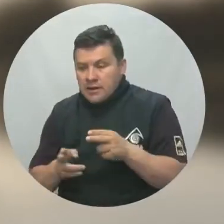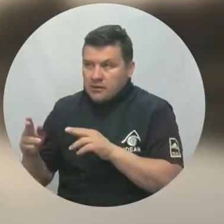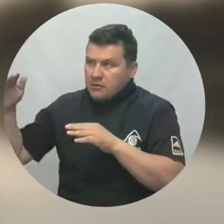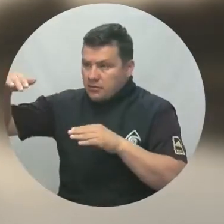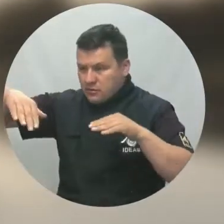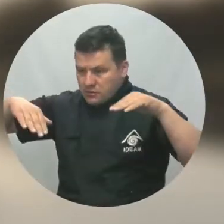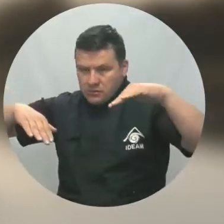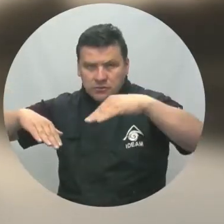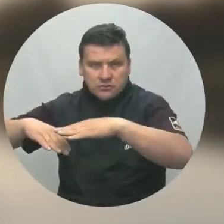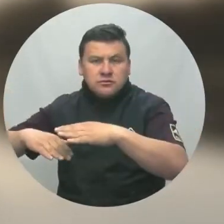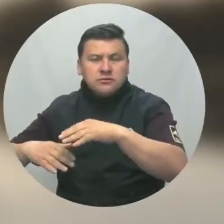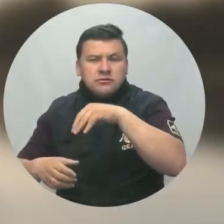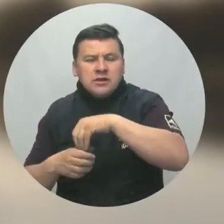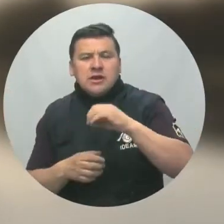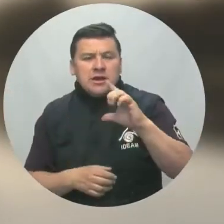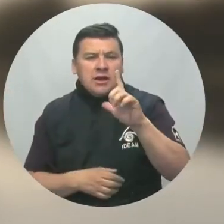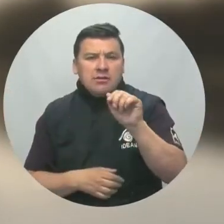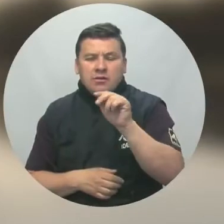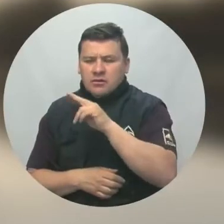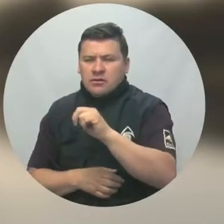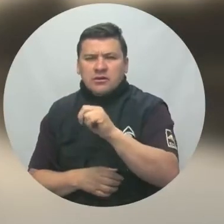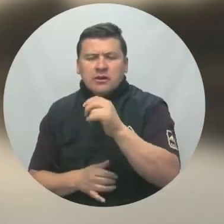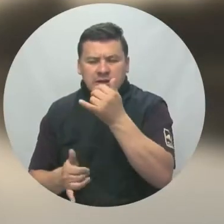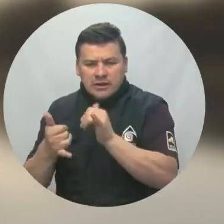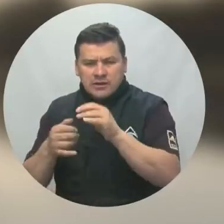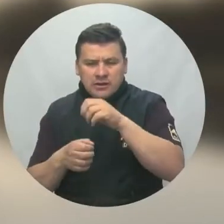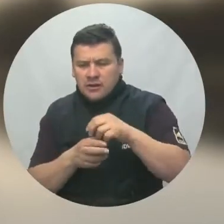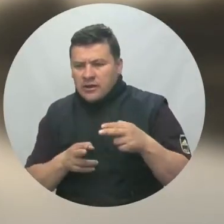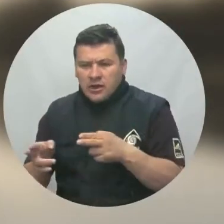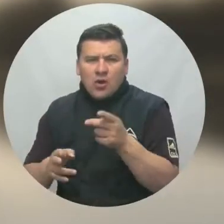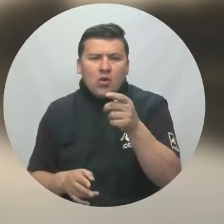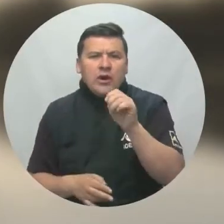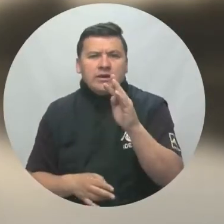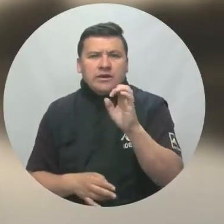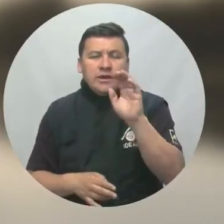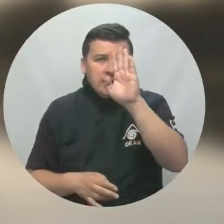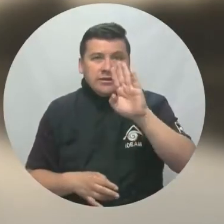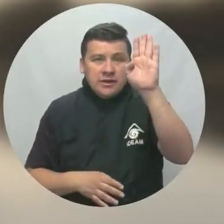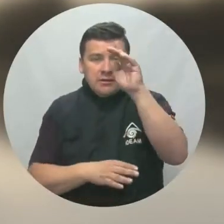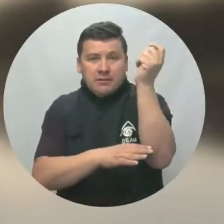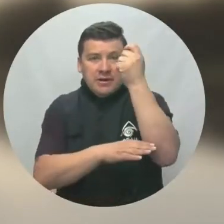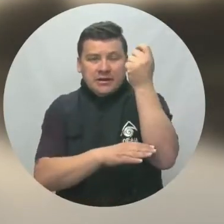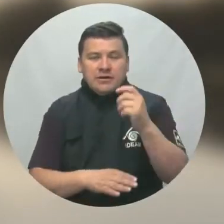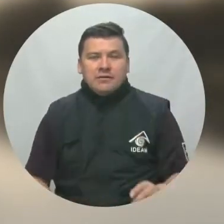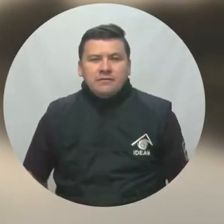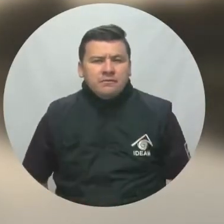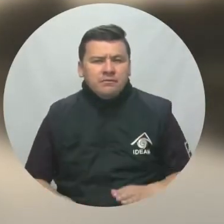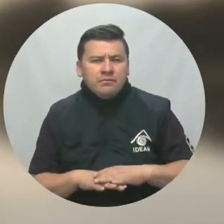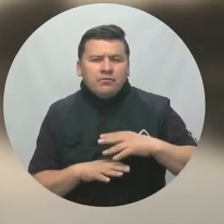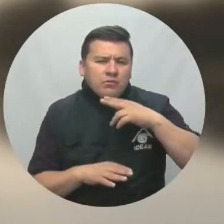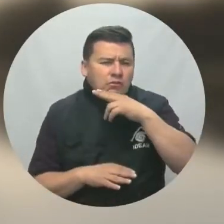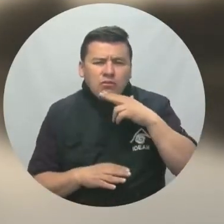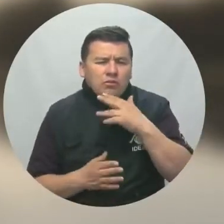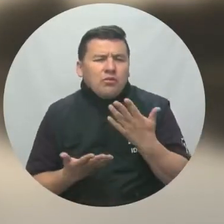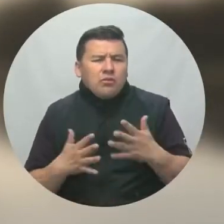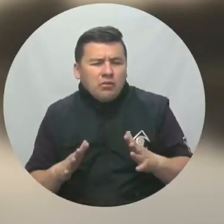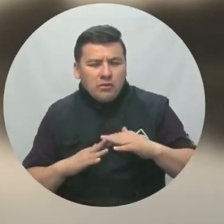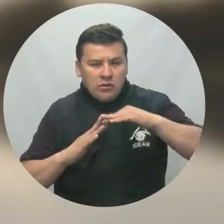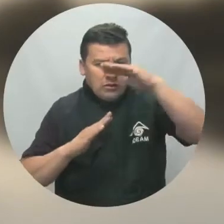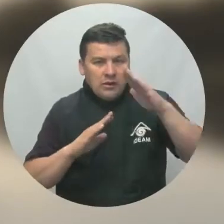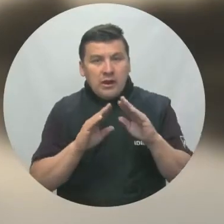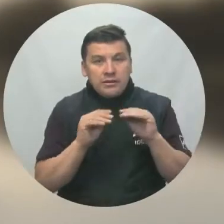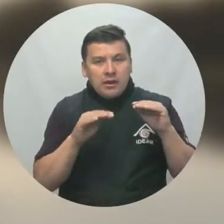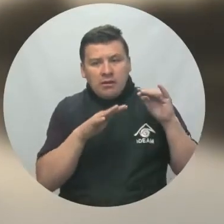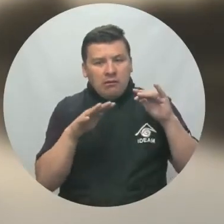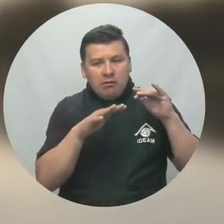tributarios como el río Cravo Norte, río Casanare y río Guatiquía departamento de Meta. Alerta roja por alta probabilidad de deslizamientos de